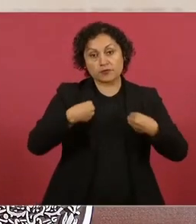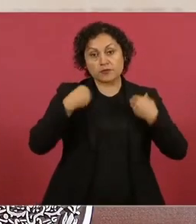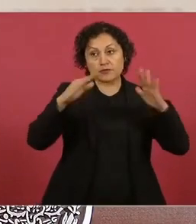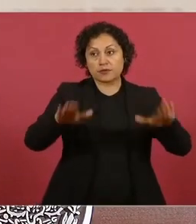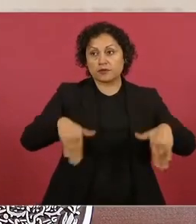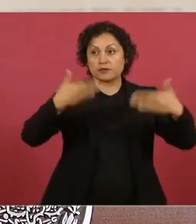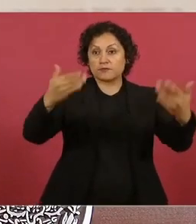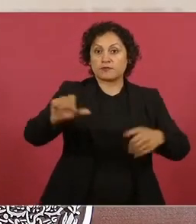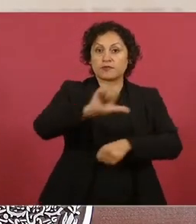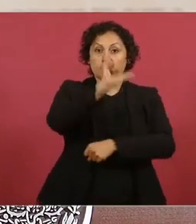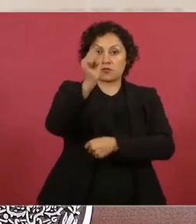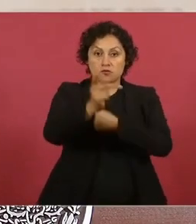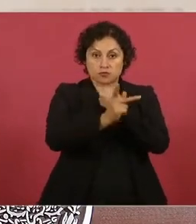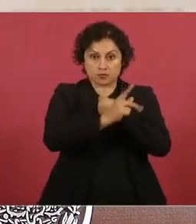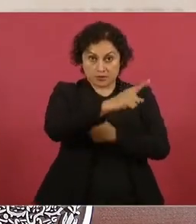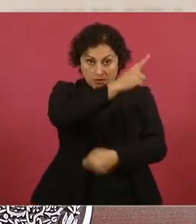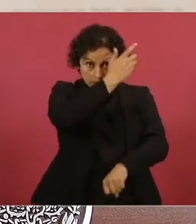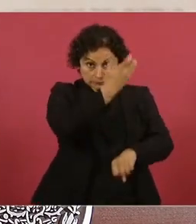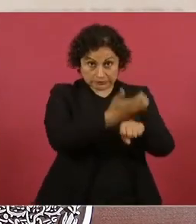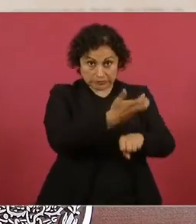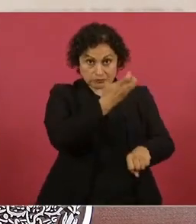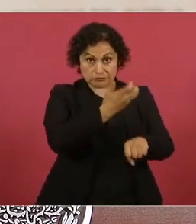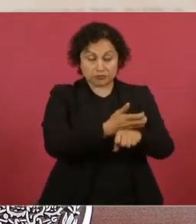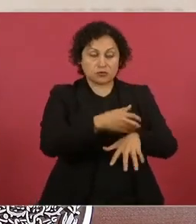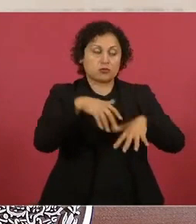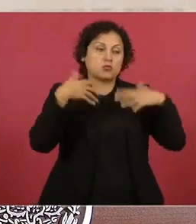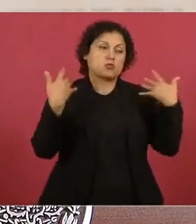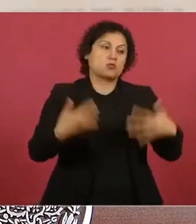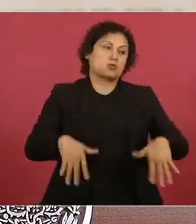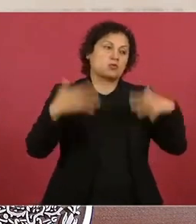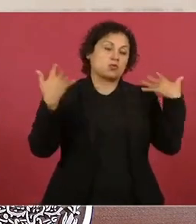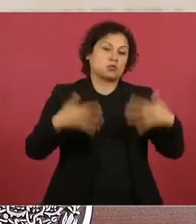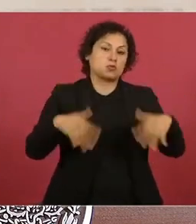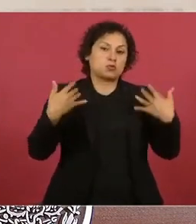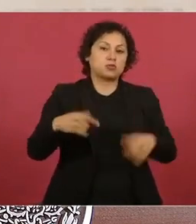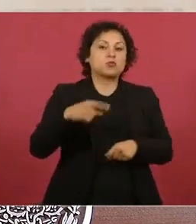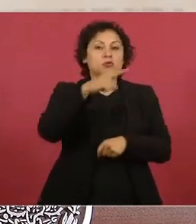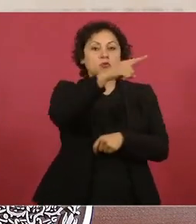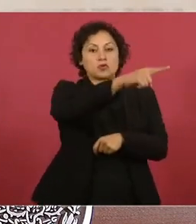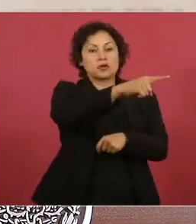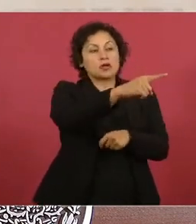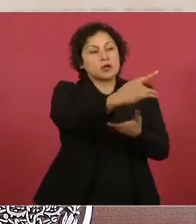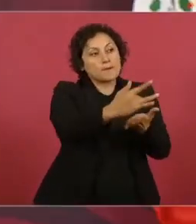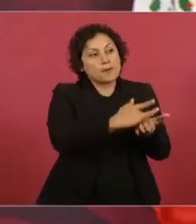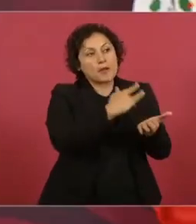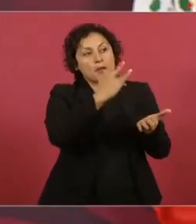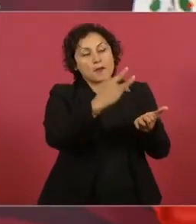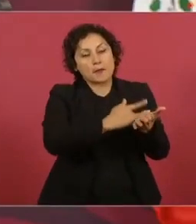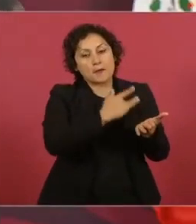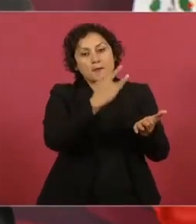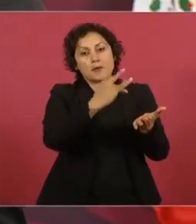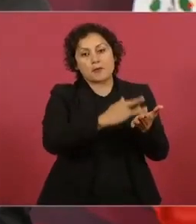apoyaron, los veíamos pues de lejos, porque